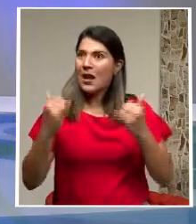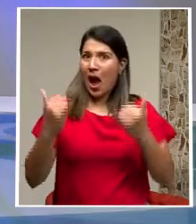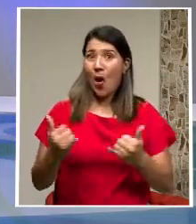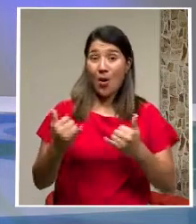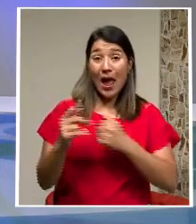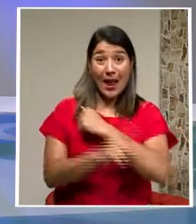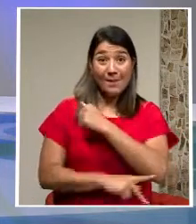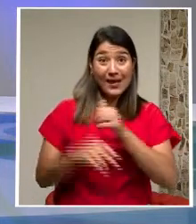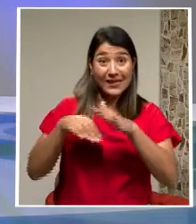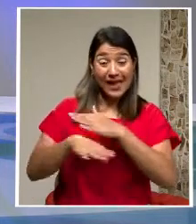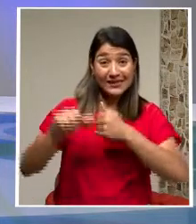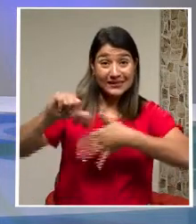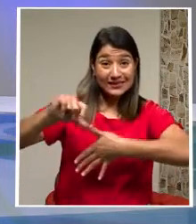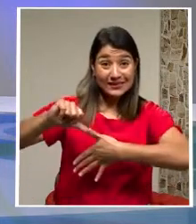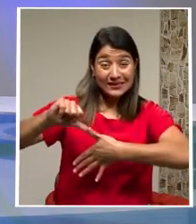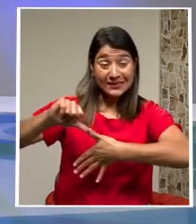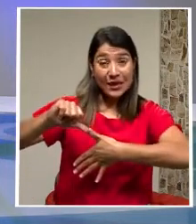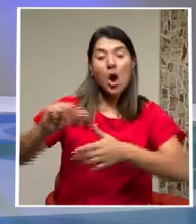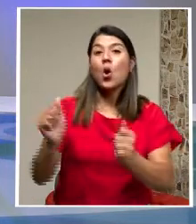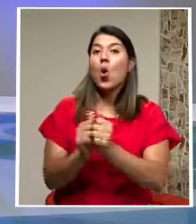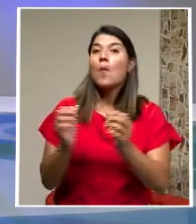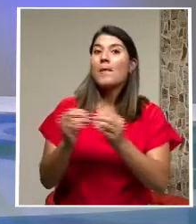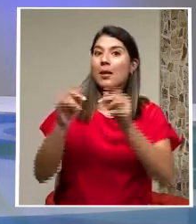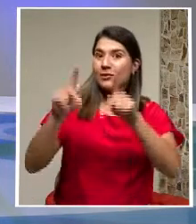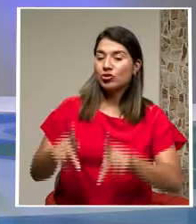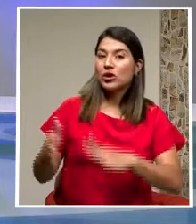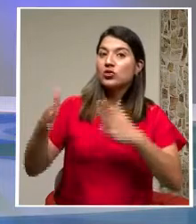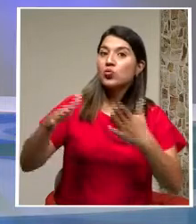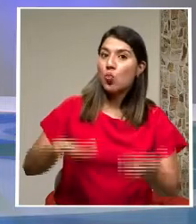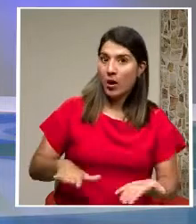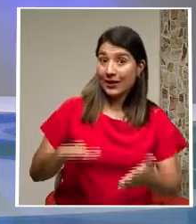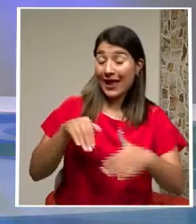muertes Por COVID-19 Por habitante